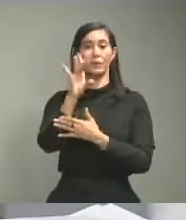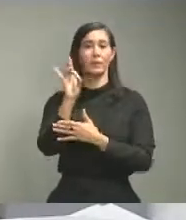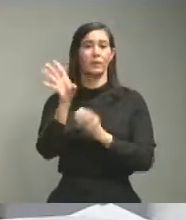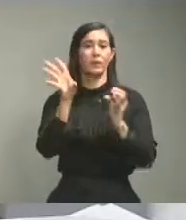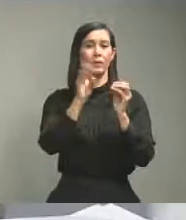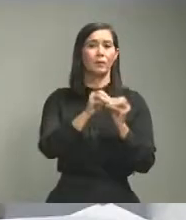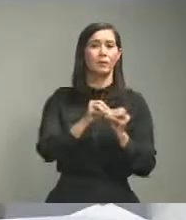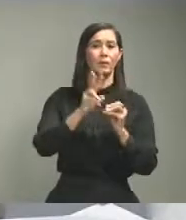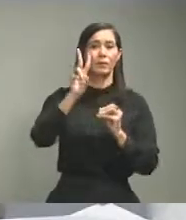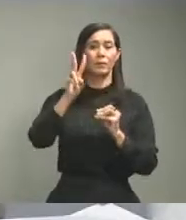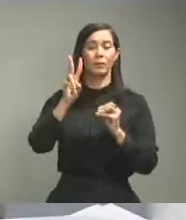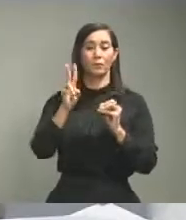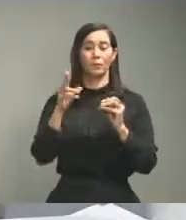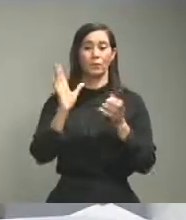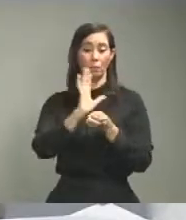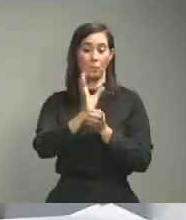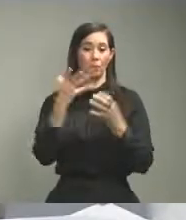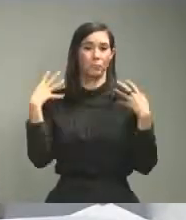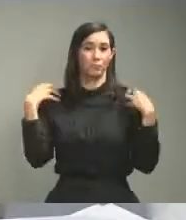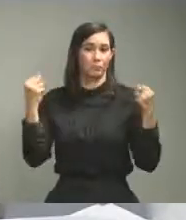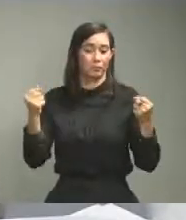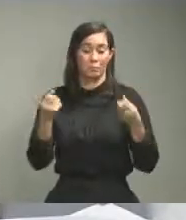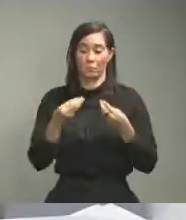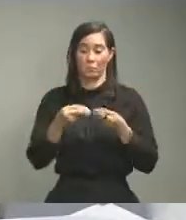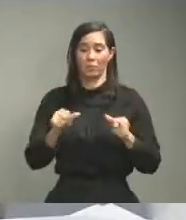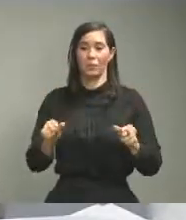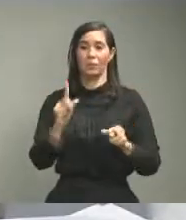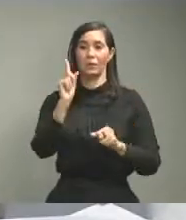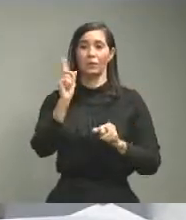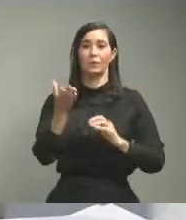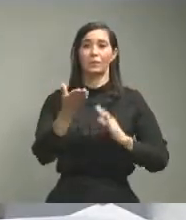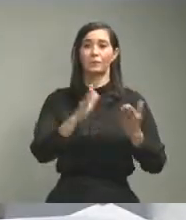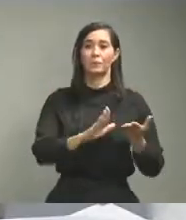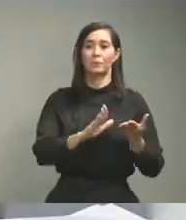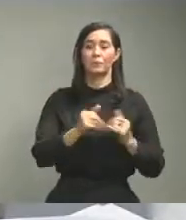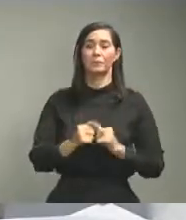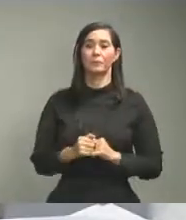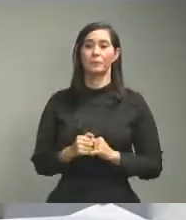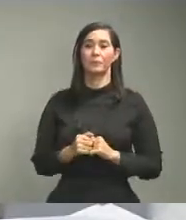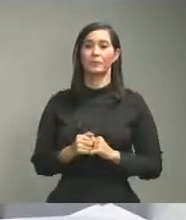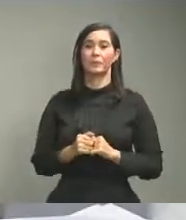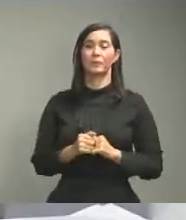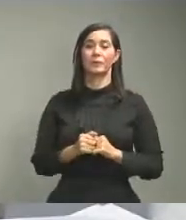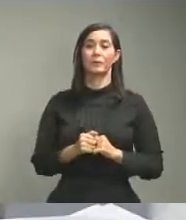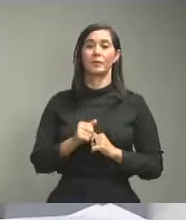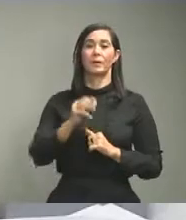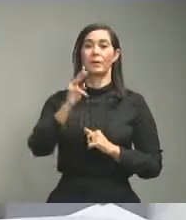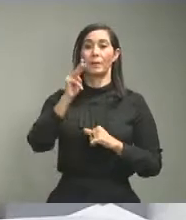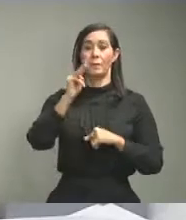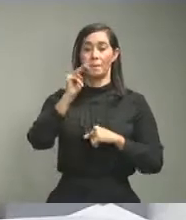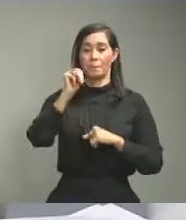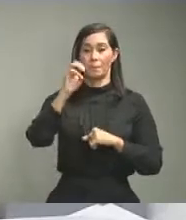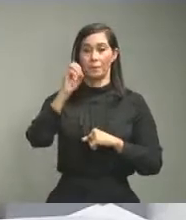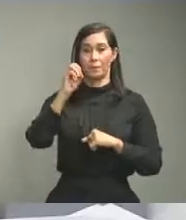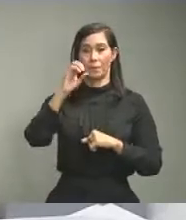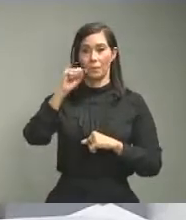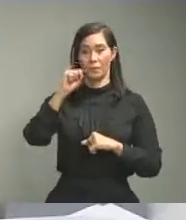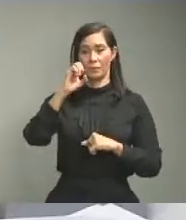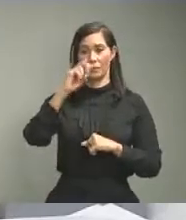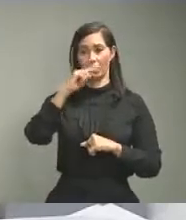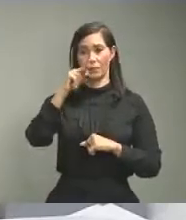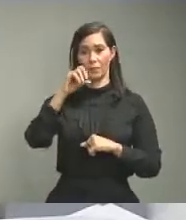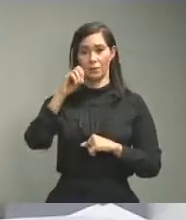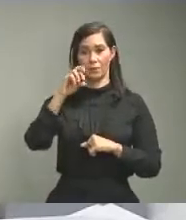2 recuperados 0 fallecimientos Monseñor Nohuel 2 casos